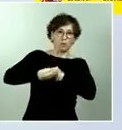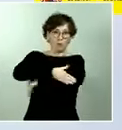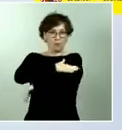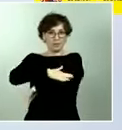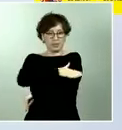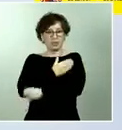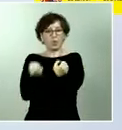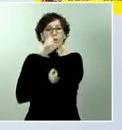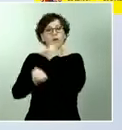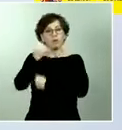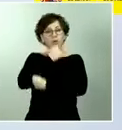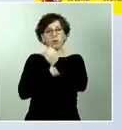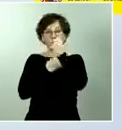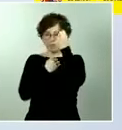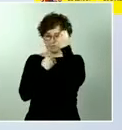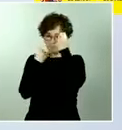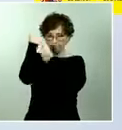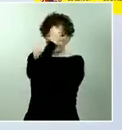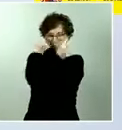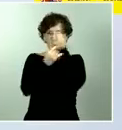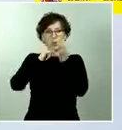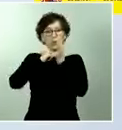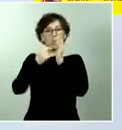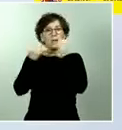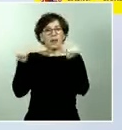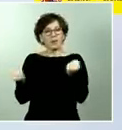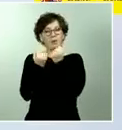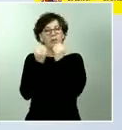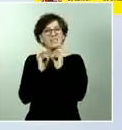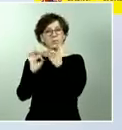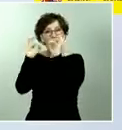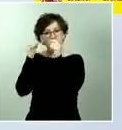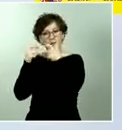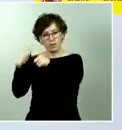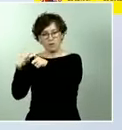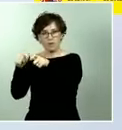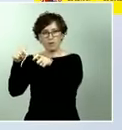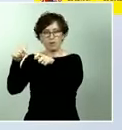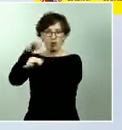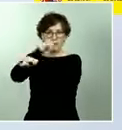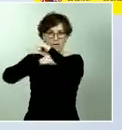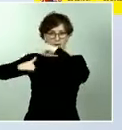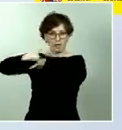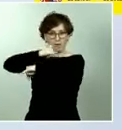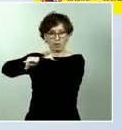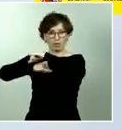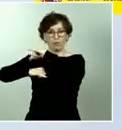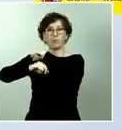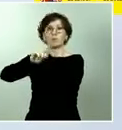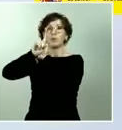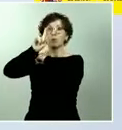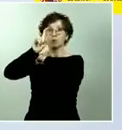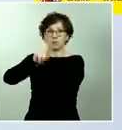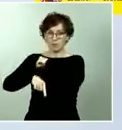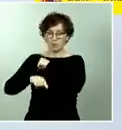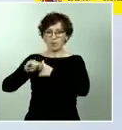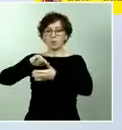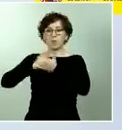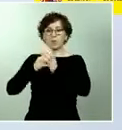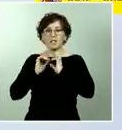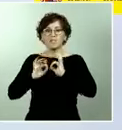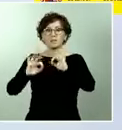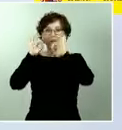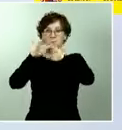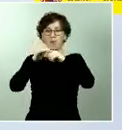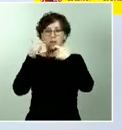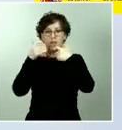actuación específico para el sector aéreo y también un plan específico para el turismo tal y como se